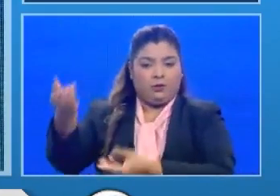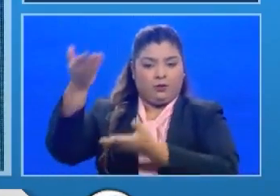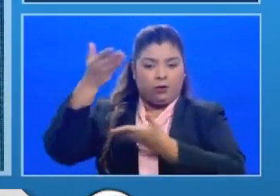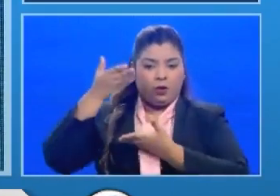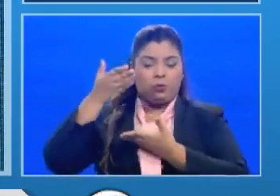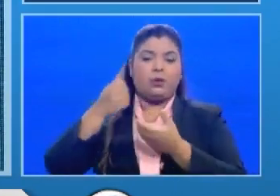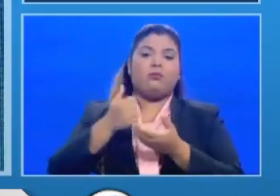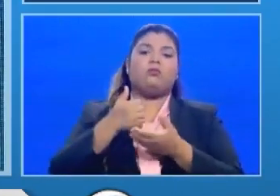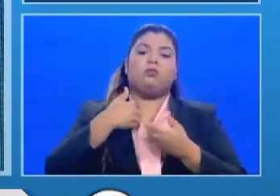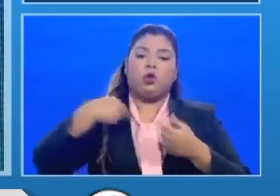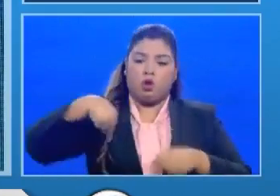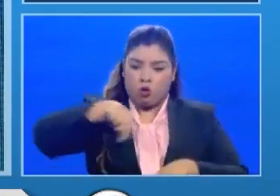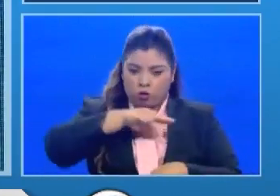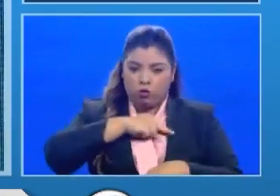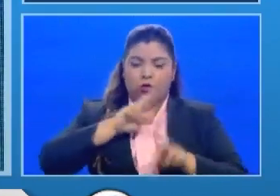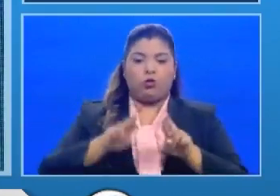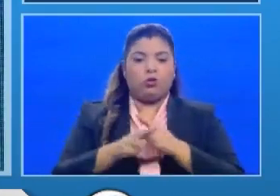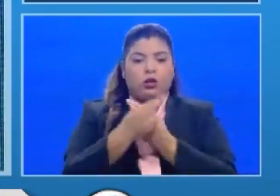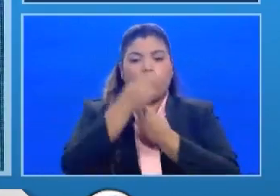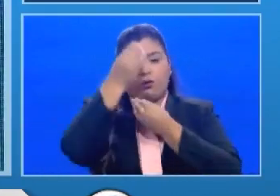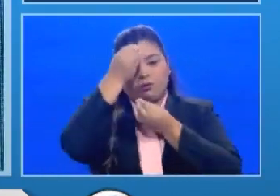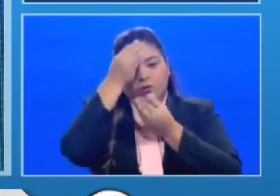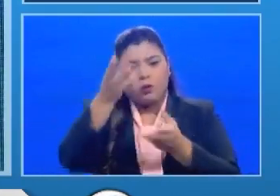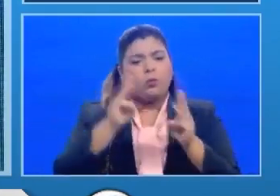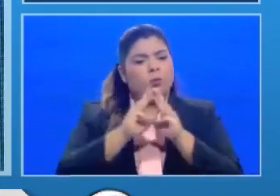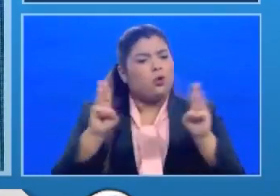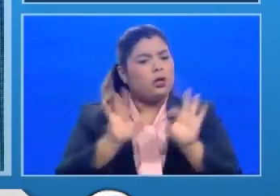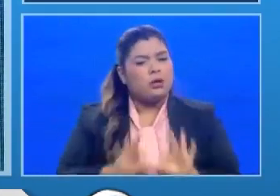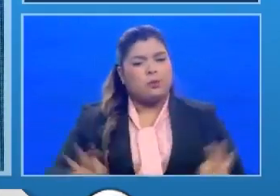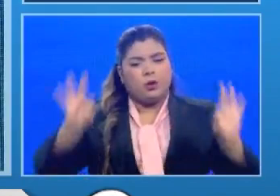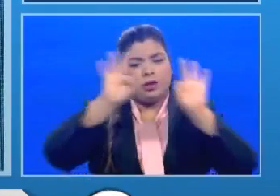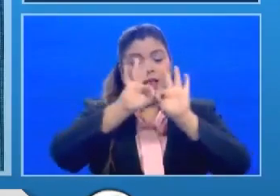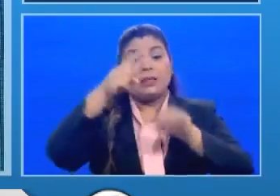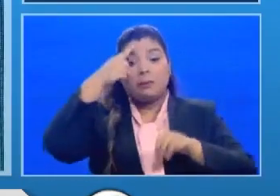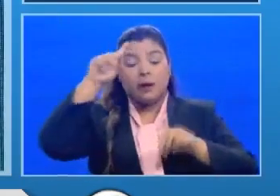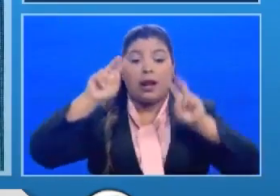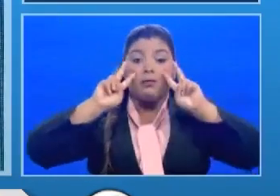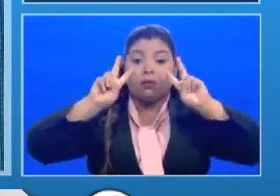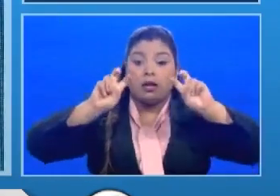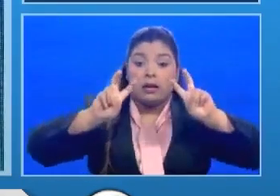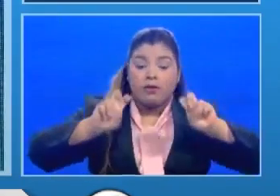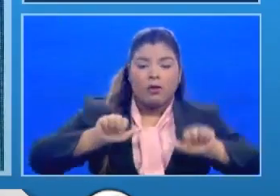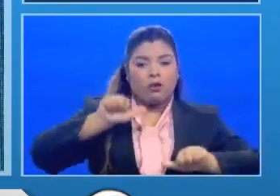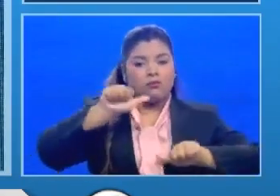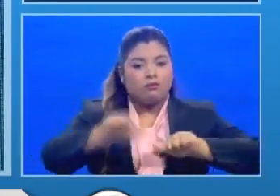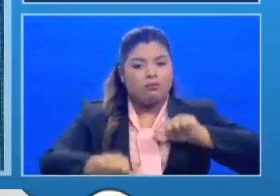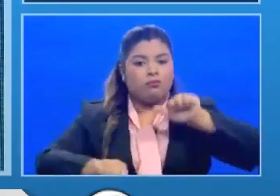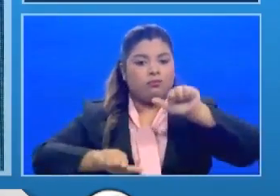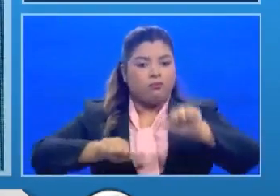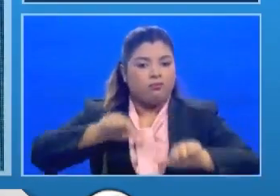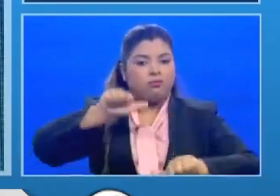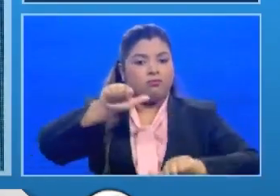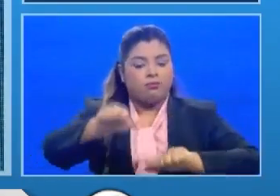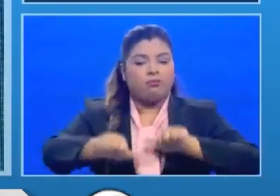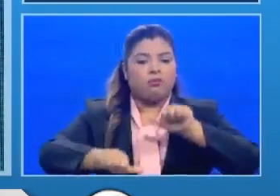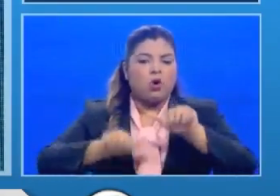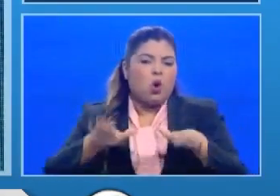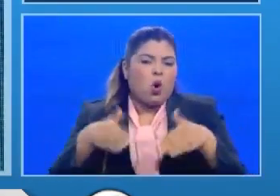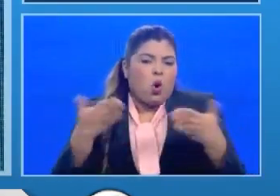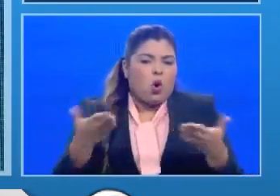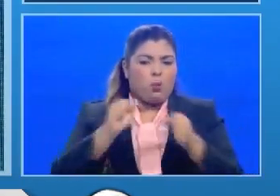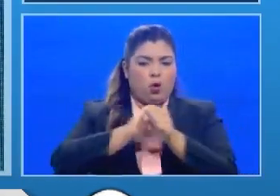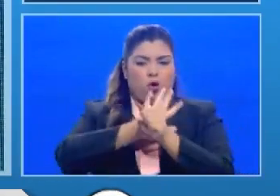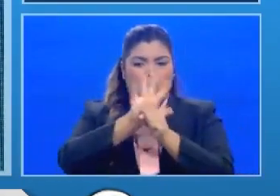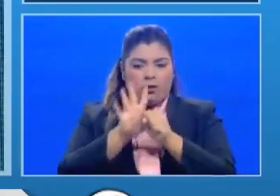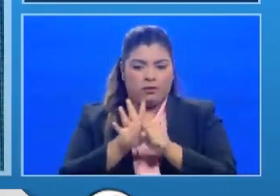pública que son sumamente importantes para evaluar el avance y el comportamiento de la pandemia. Así que,